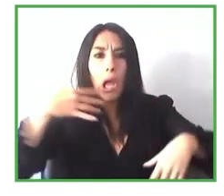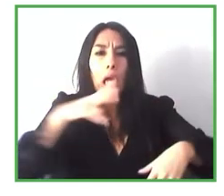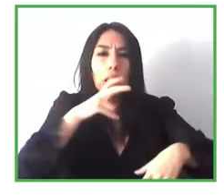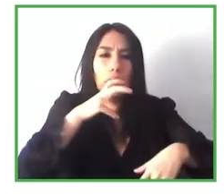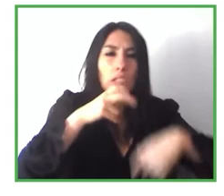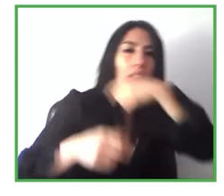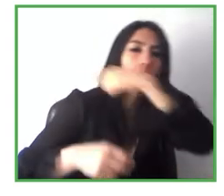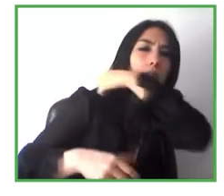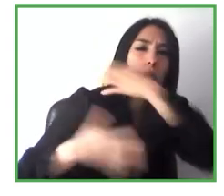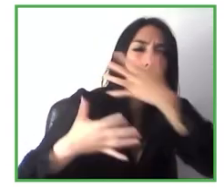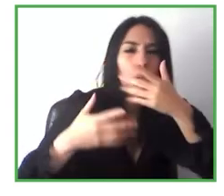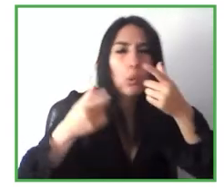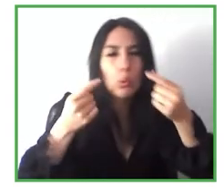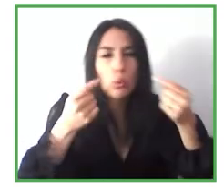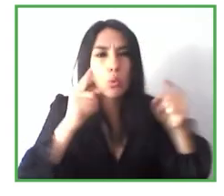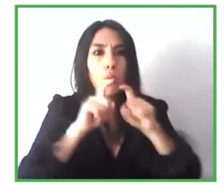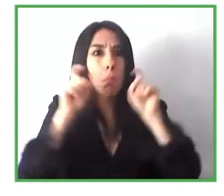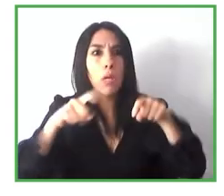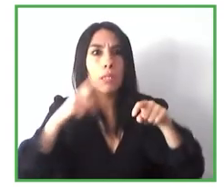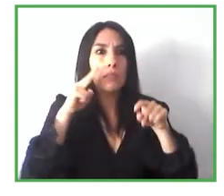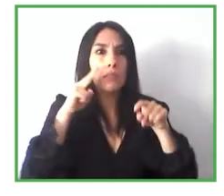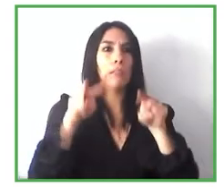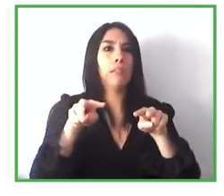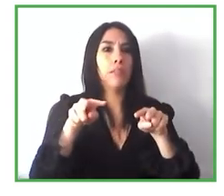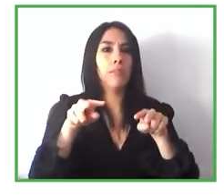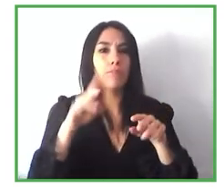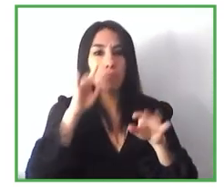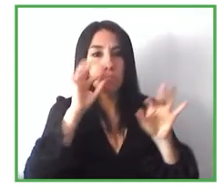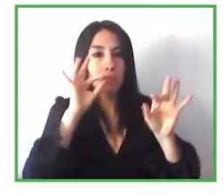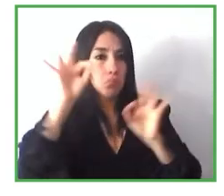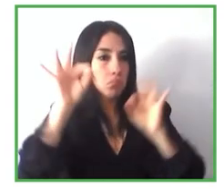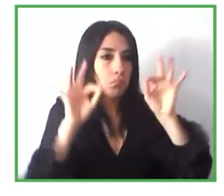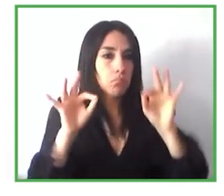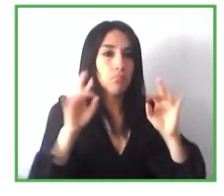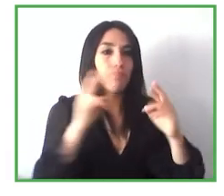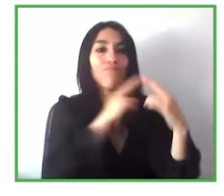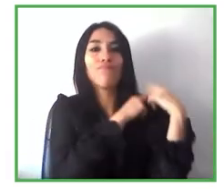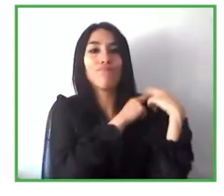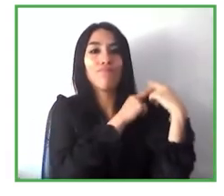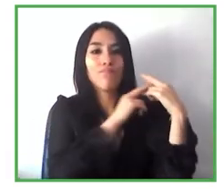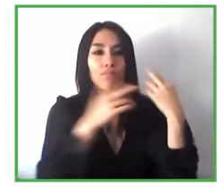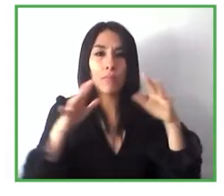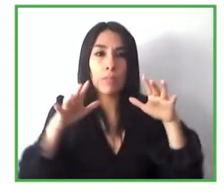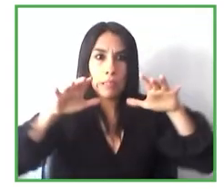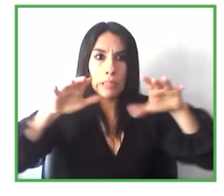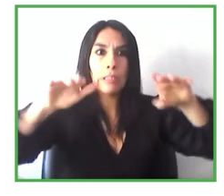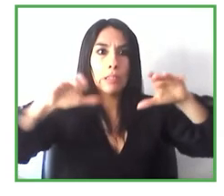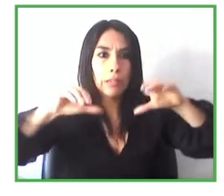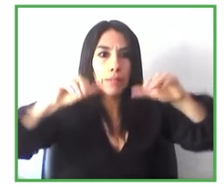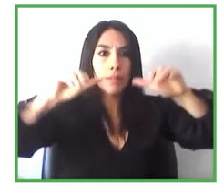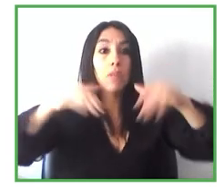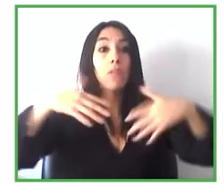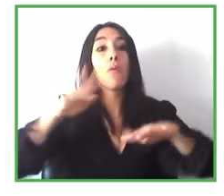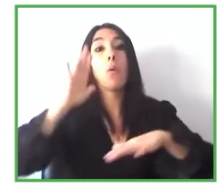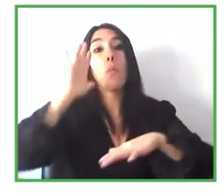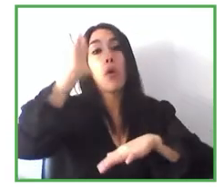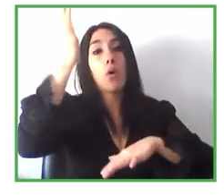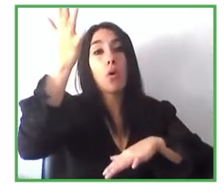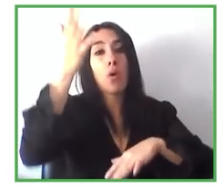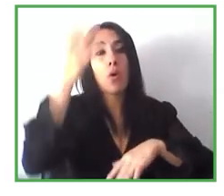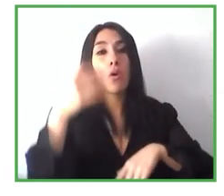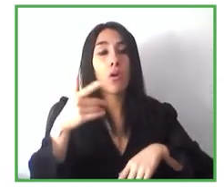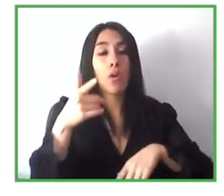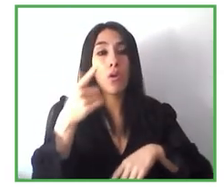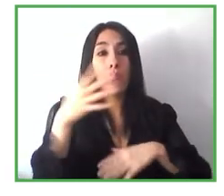y ergonomía pues a la persona que está utilizando la solución entonces como veis son soluciones que responden de una forma mucho más